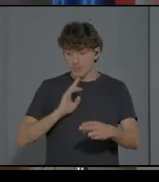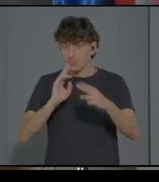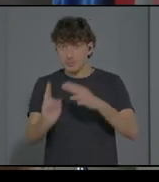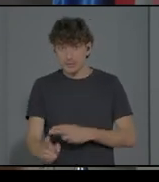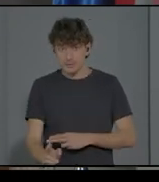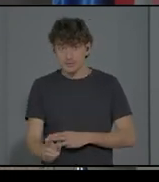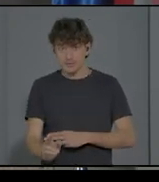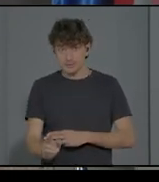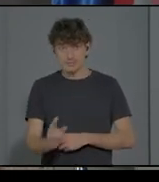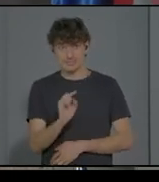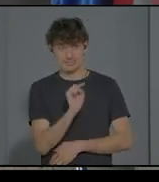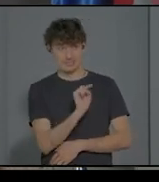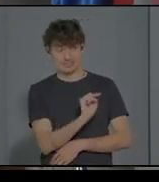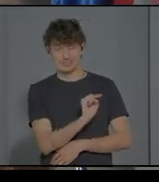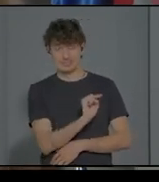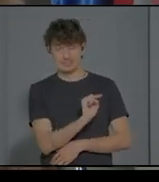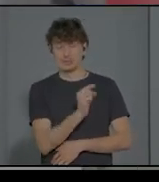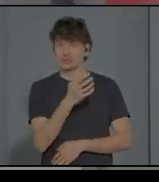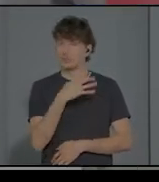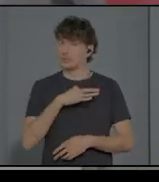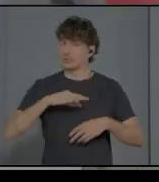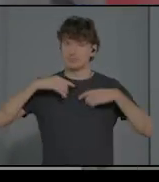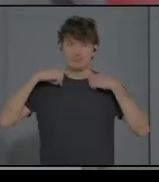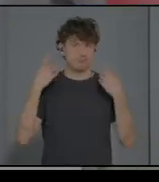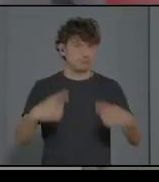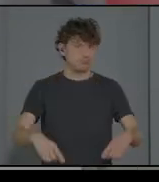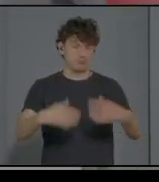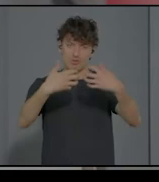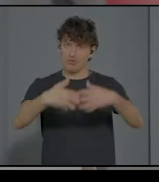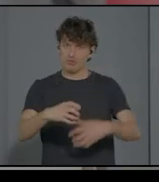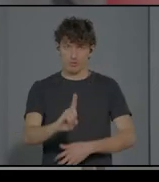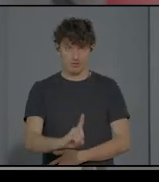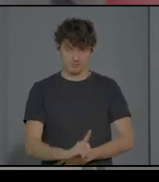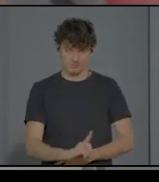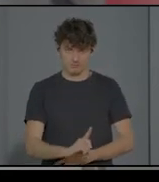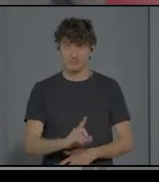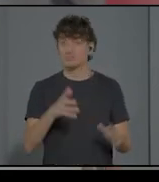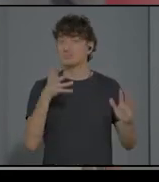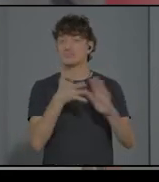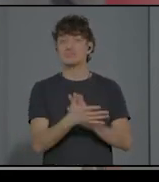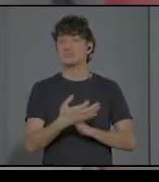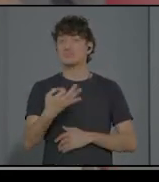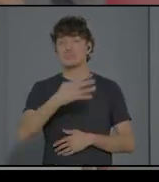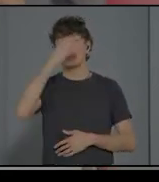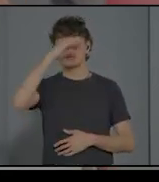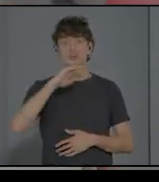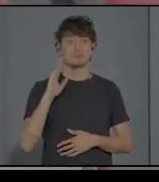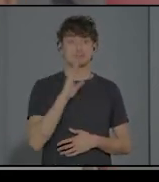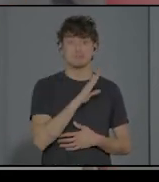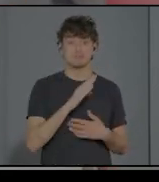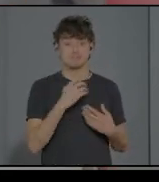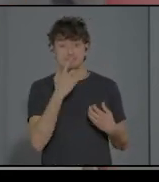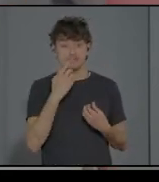pues fracasa. No funciona. Por lo tanto, la intuitive parent, que regula, regulará toda la